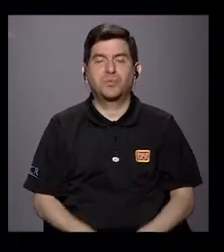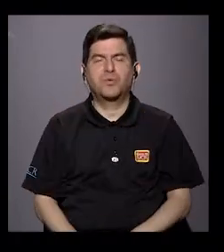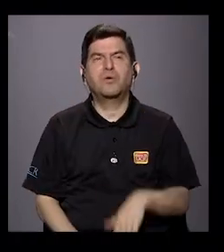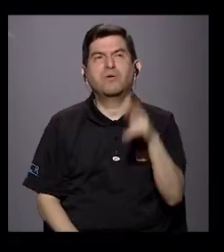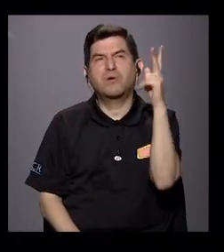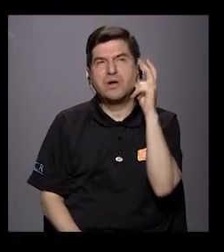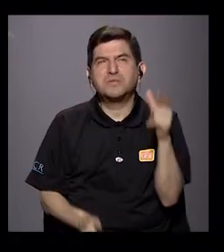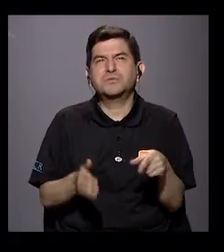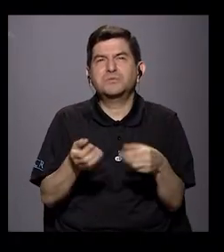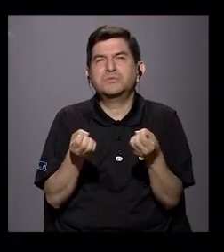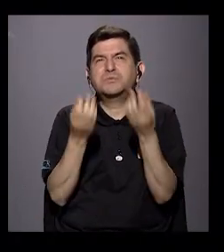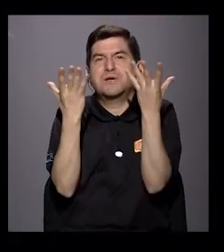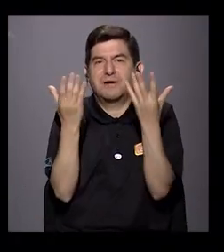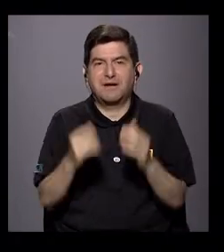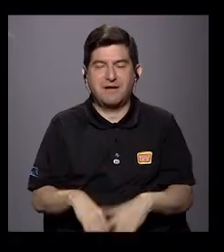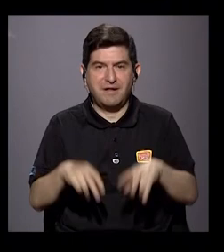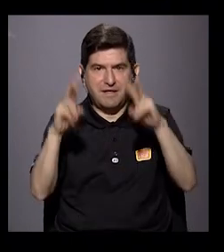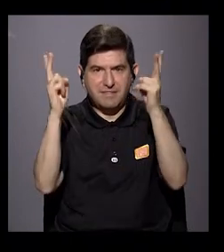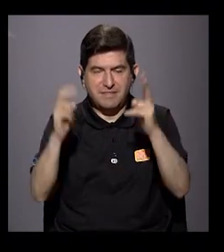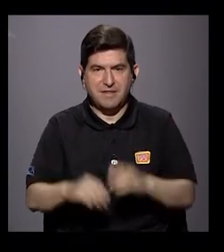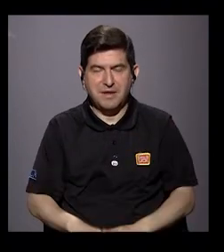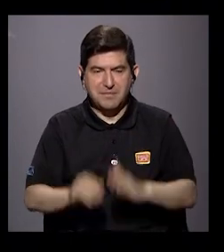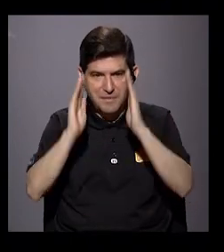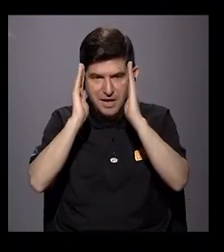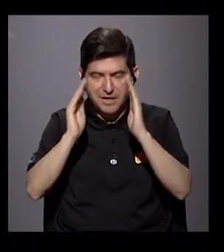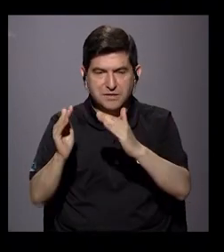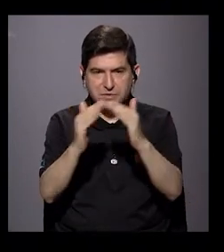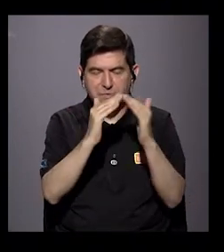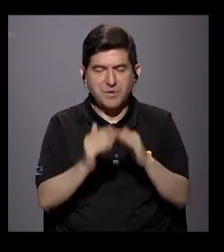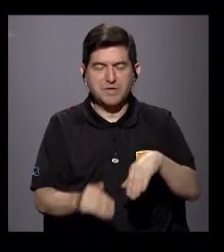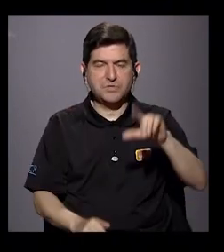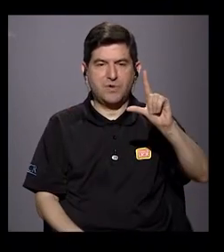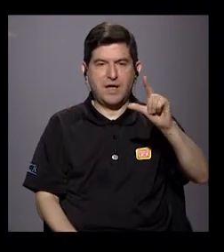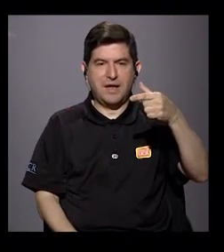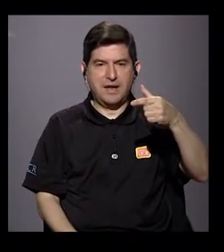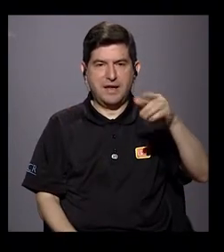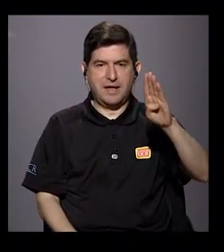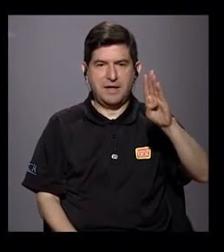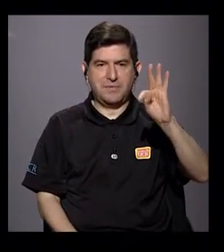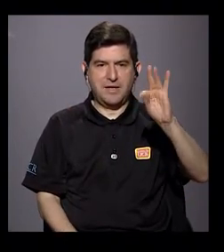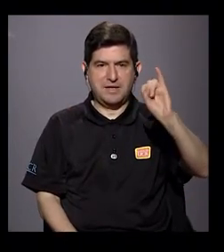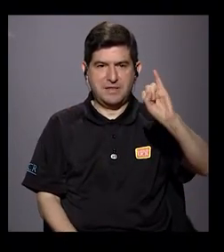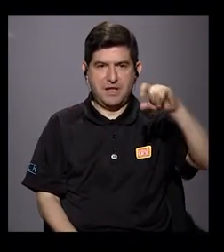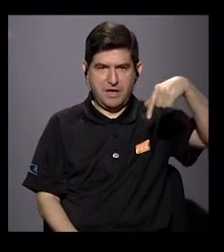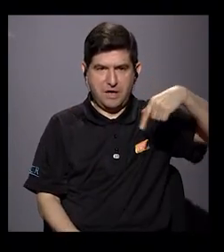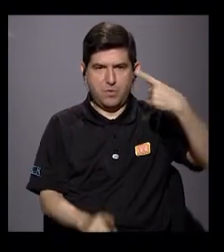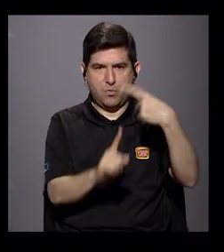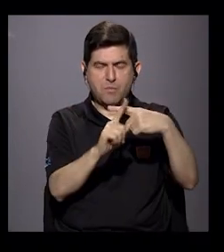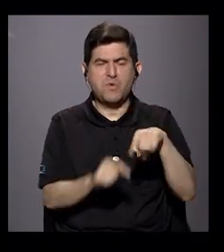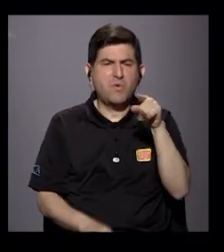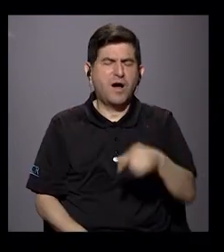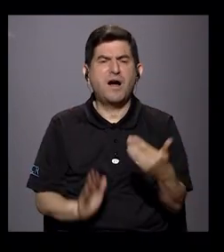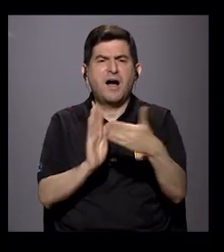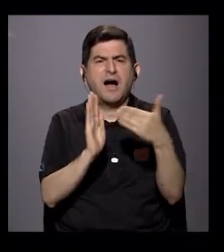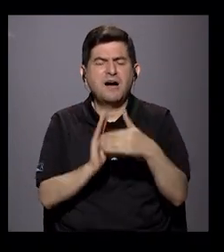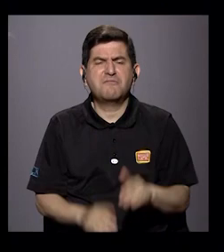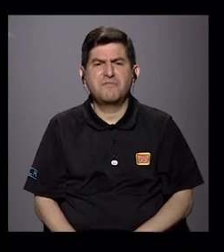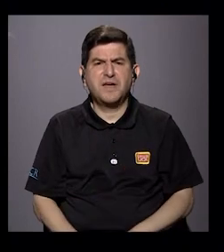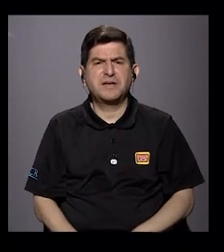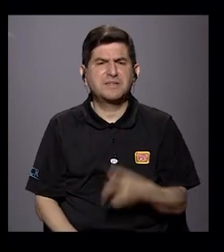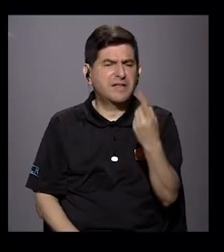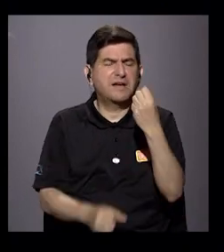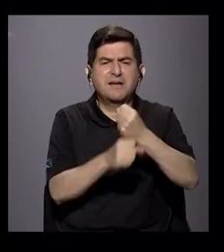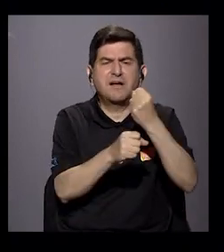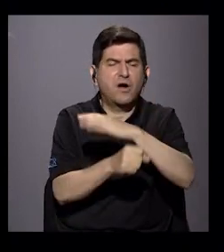Por ejemplo, he escuchado muchas veces que el tema de la atención a la población LGTBI iba en contra del tema de desempleo, el tema de reactivación.